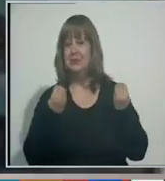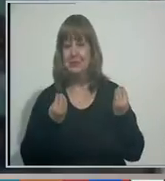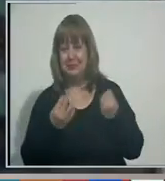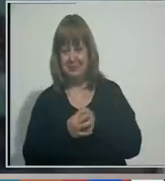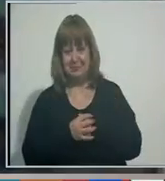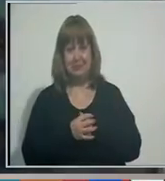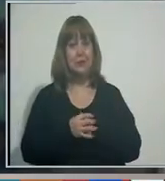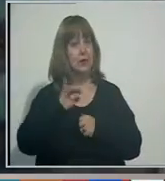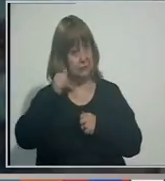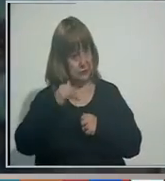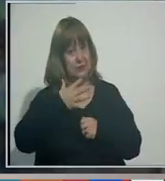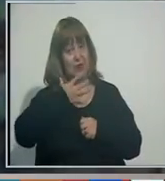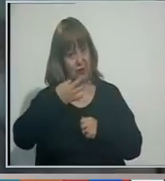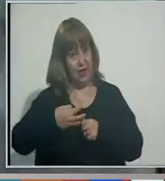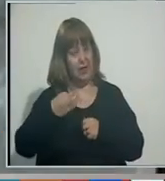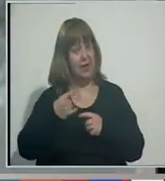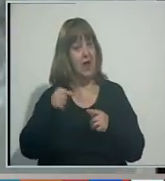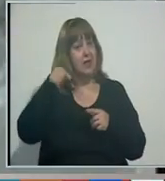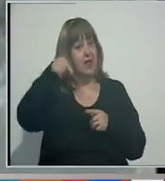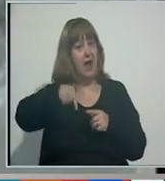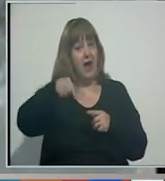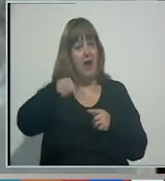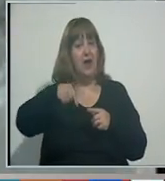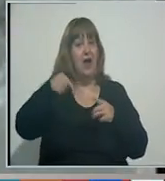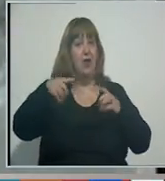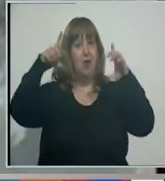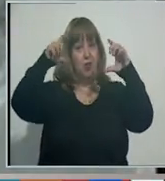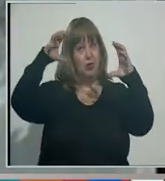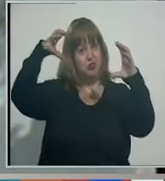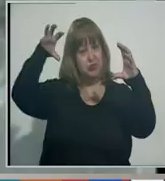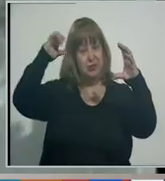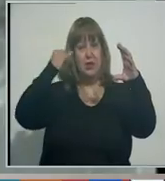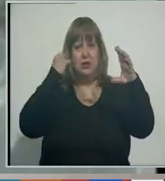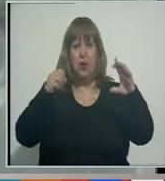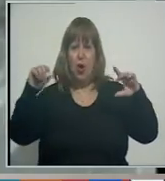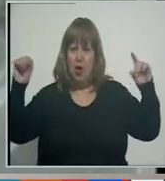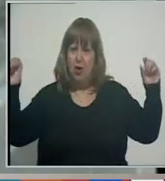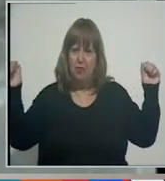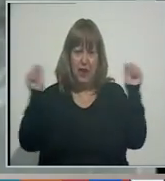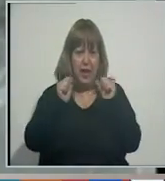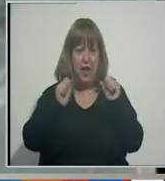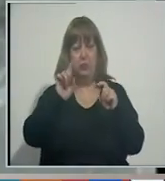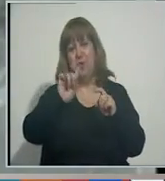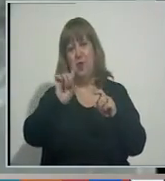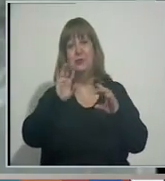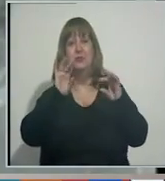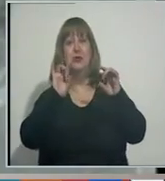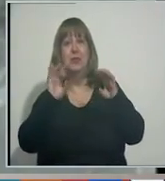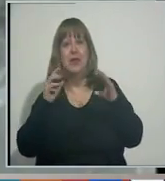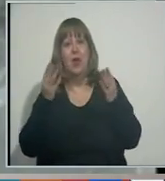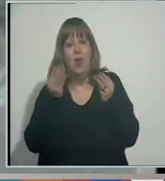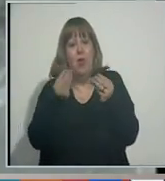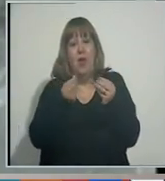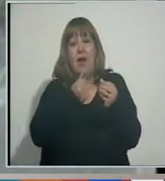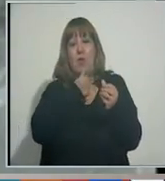Es así, sí, efectivamente. Estamos ante una situación no de mal tiempo, pero con cierta humedad que ya en